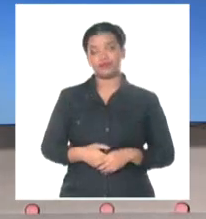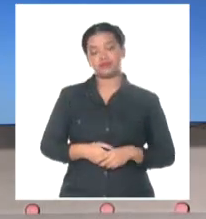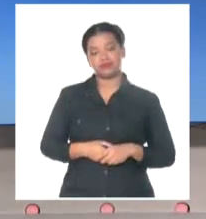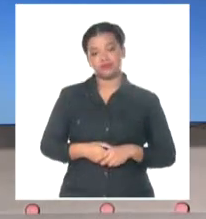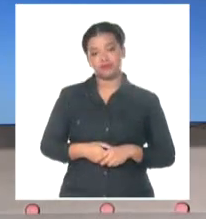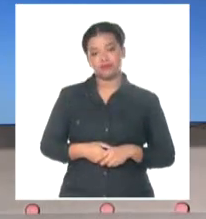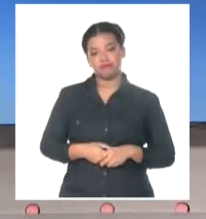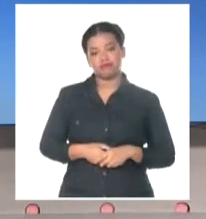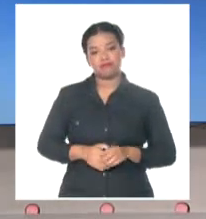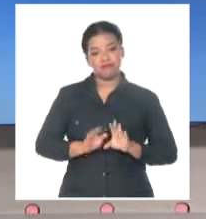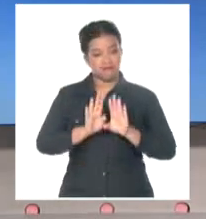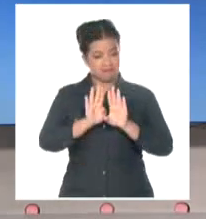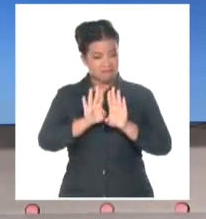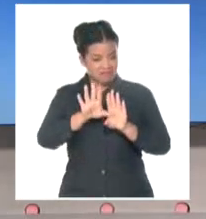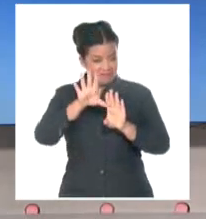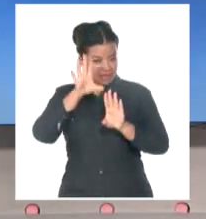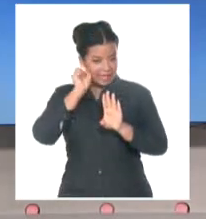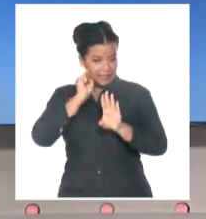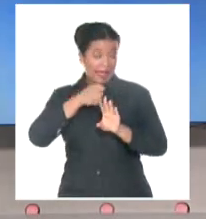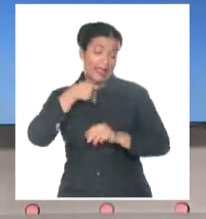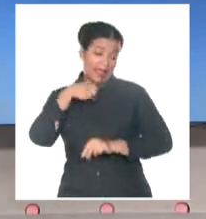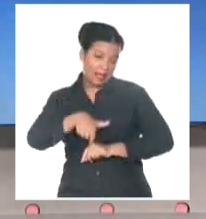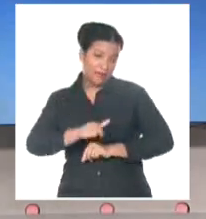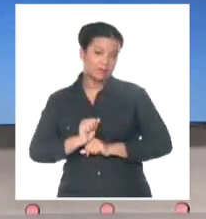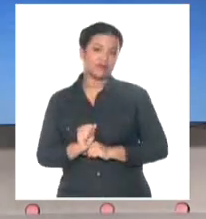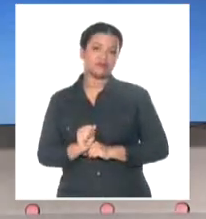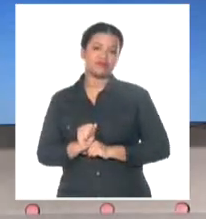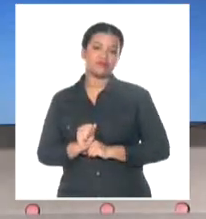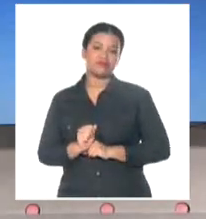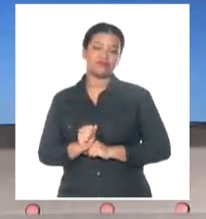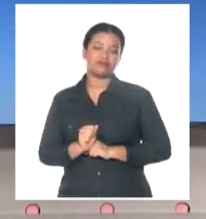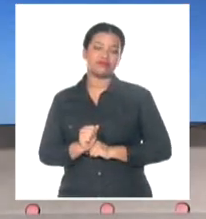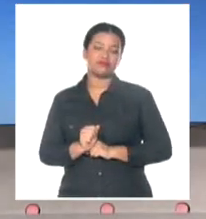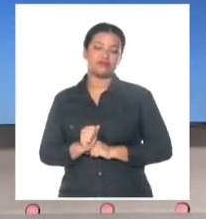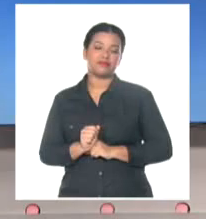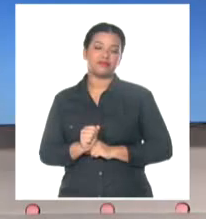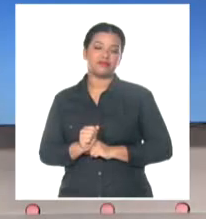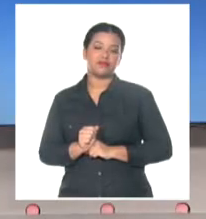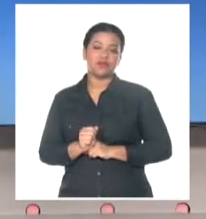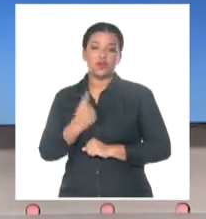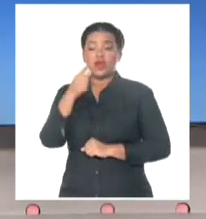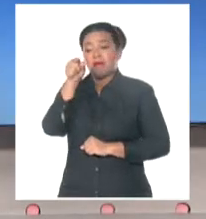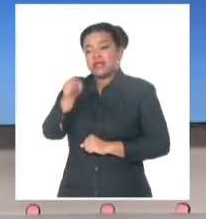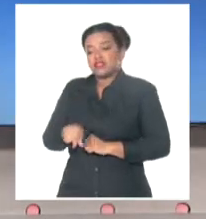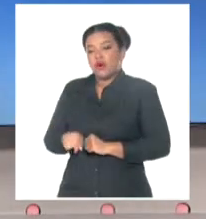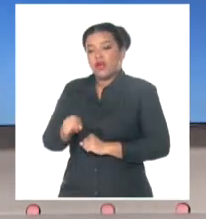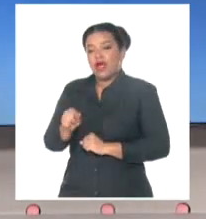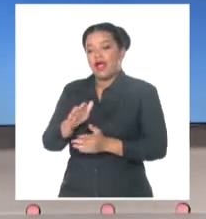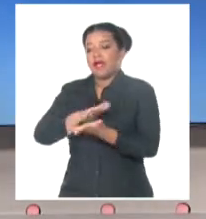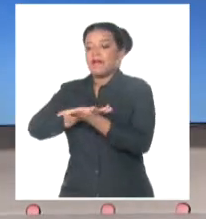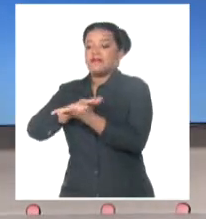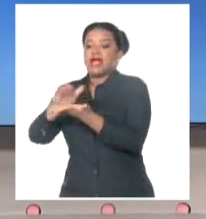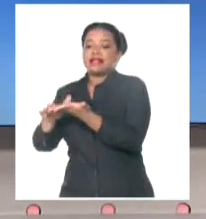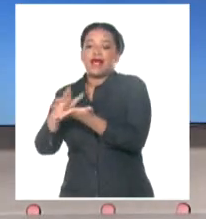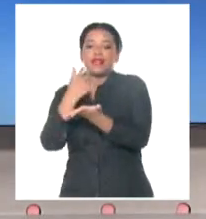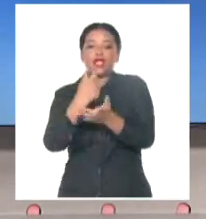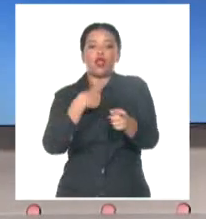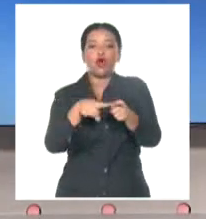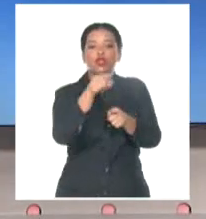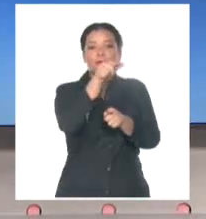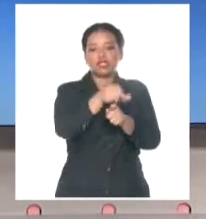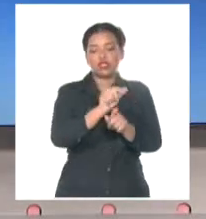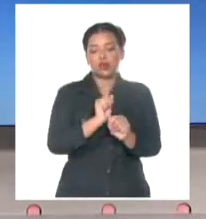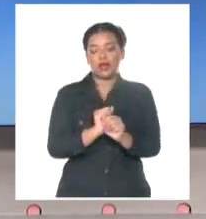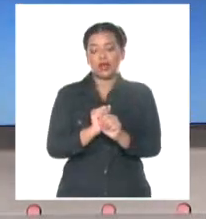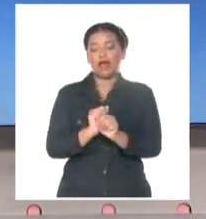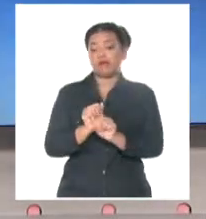Vamos a tratar de entenderlo con un ejemplo. Digamos que Juan le prestó dinero a Pedro. Pedro y Juan